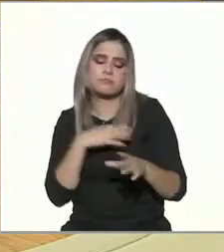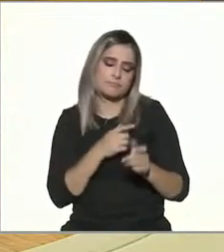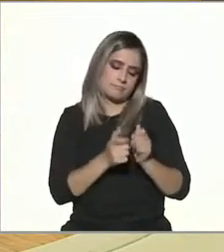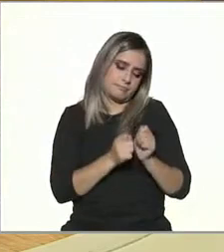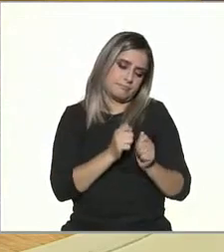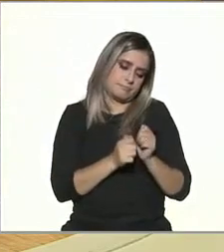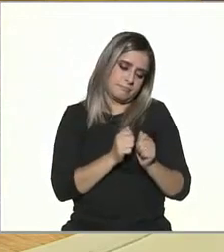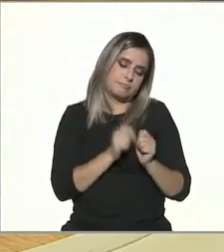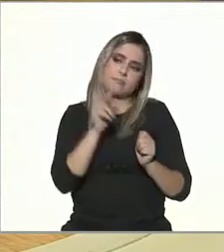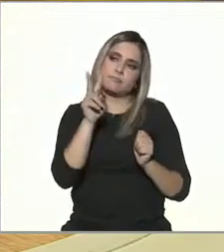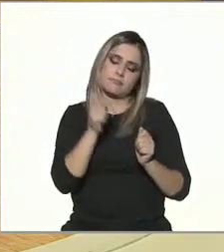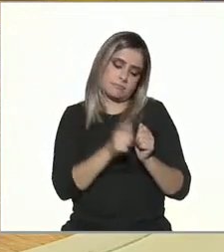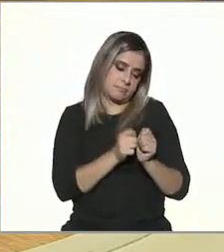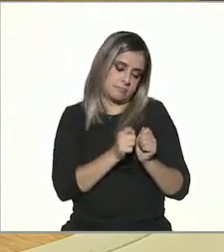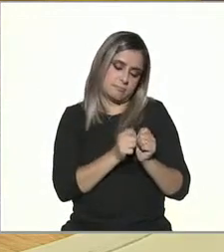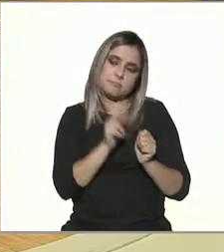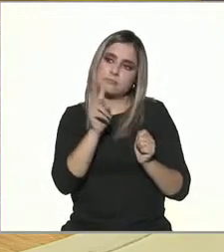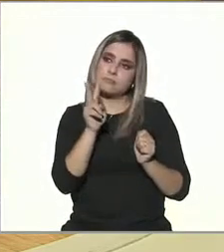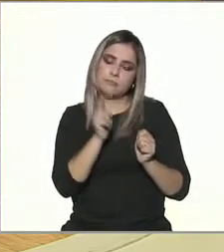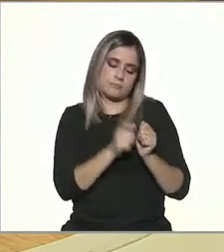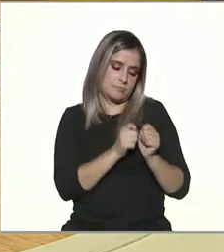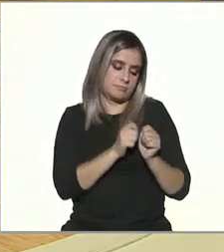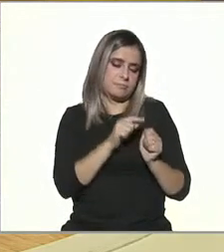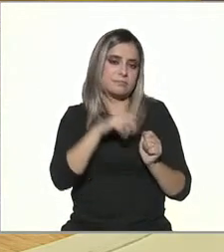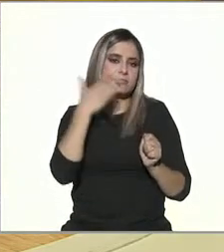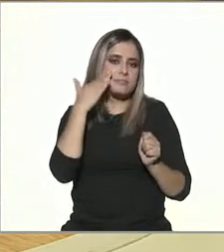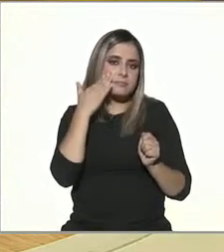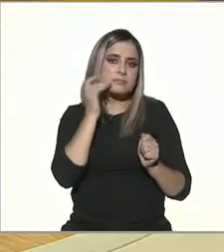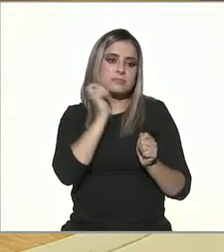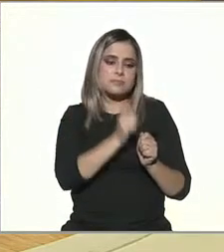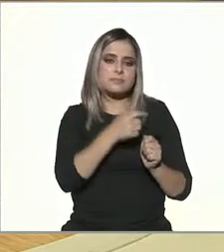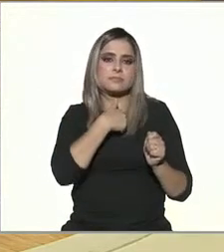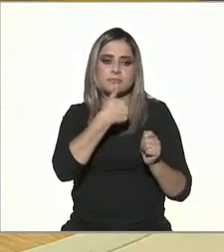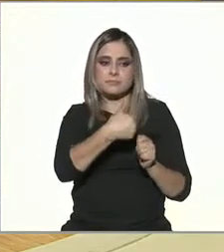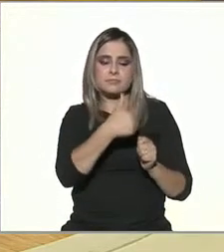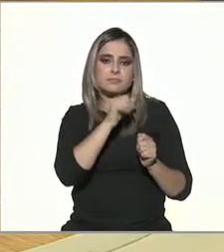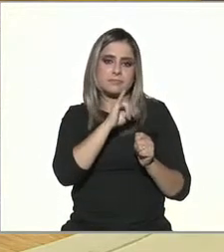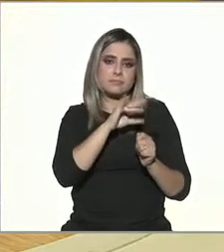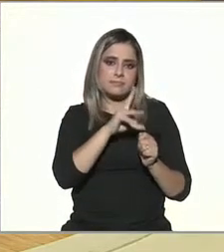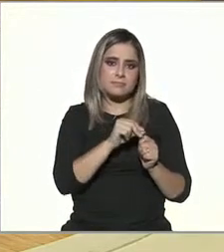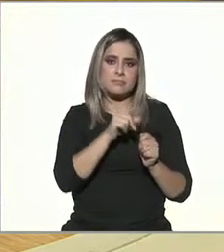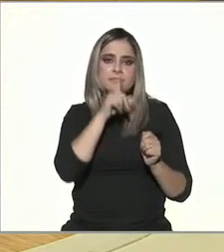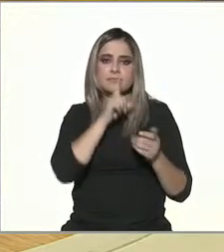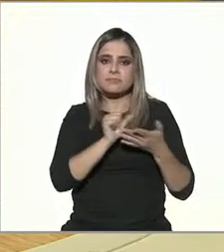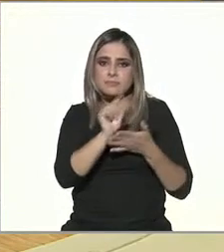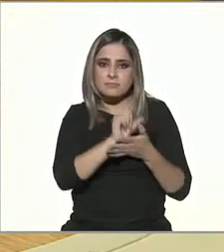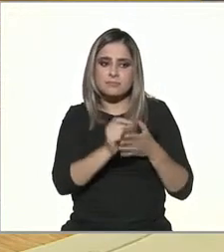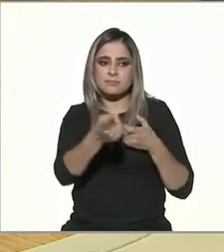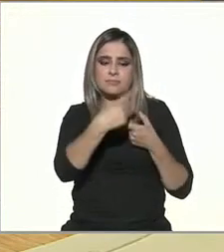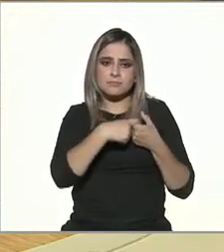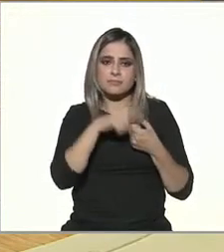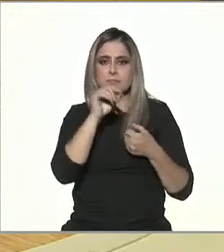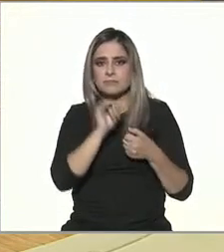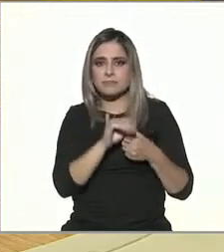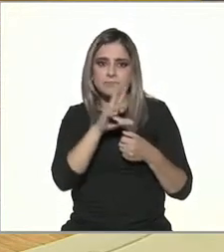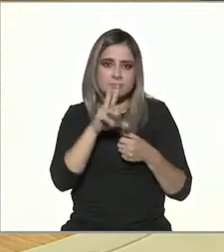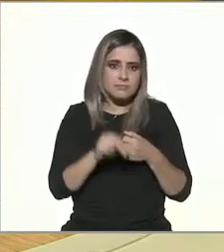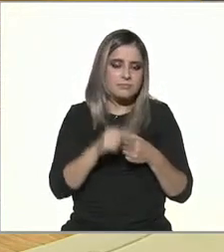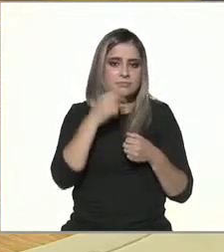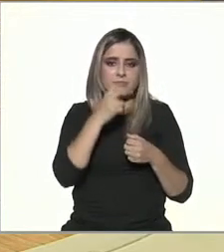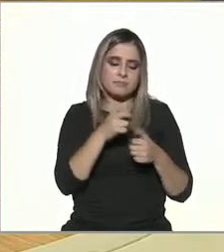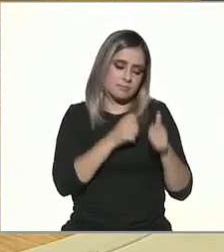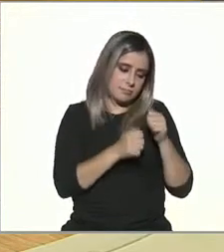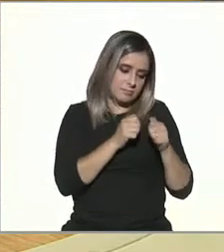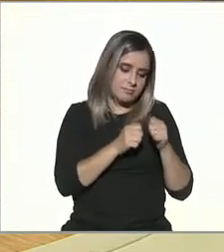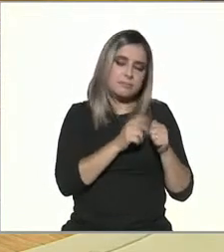revisando por acá qué postearon en Facebook, ¿me dieron like o no me dieron like? ¿En Twitter tengo un seguidor más o no tengo un seguidor más? O sea,